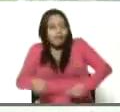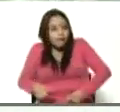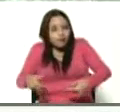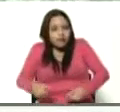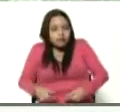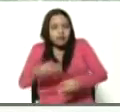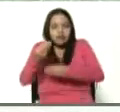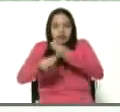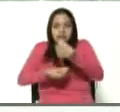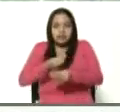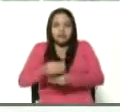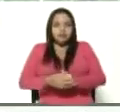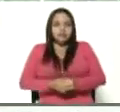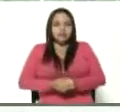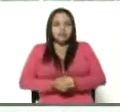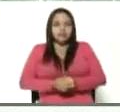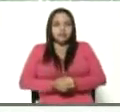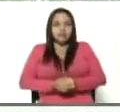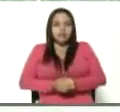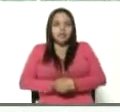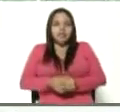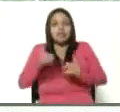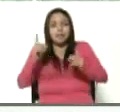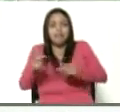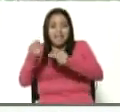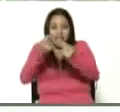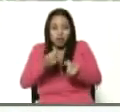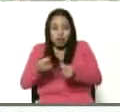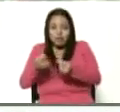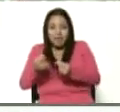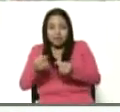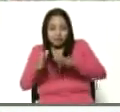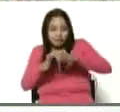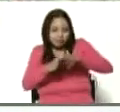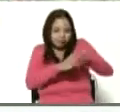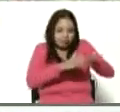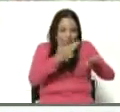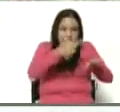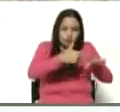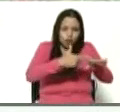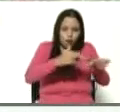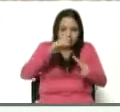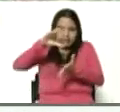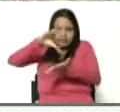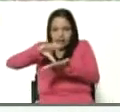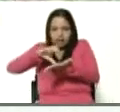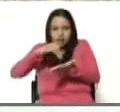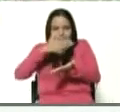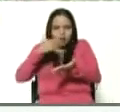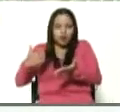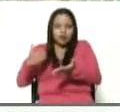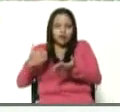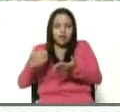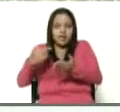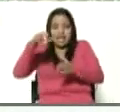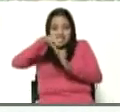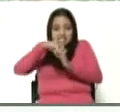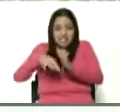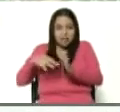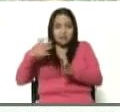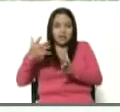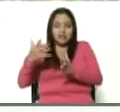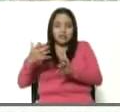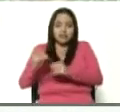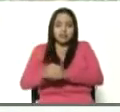pondría la agroeconomía en el centro de la nueva economía del siglo XXI, Venezuela